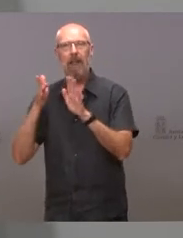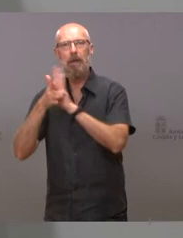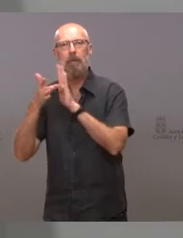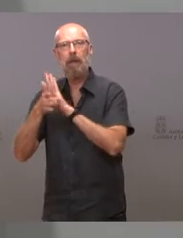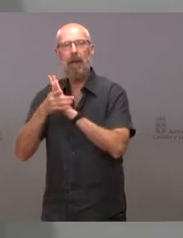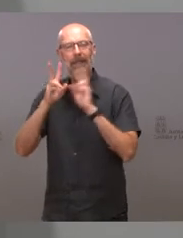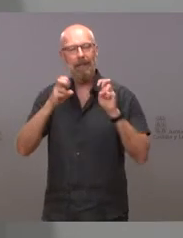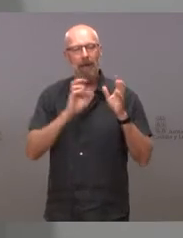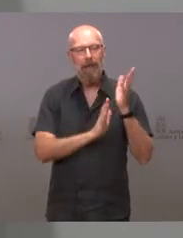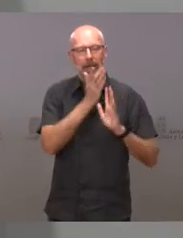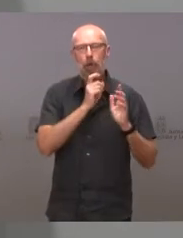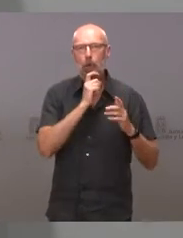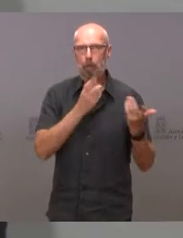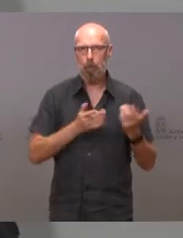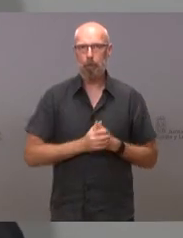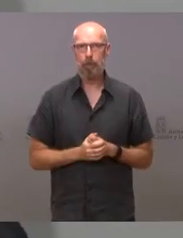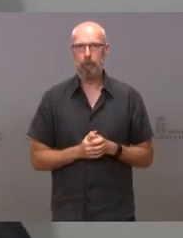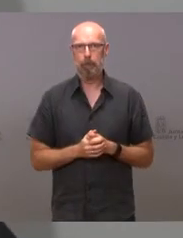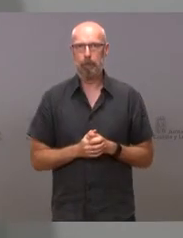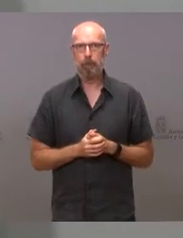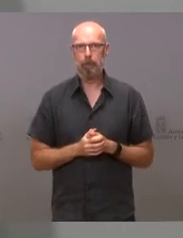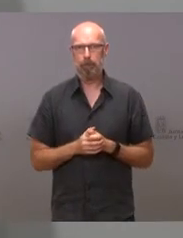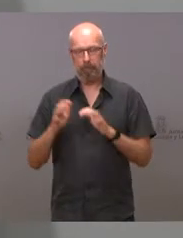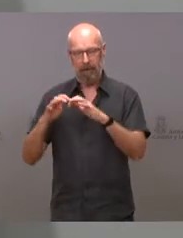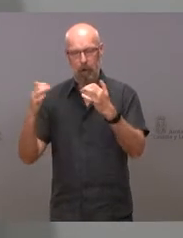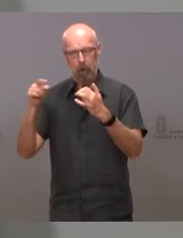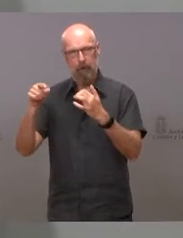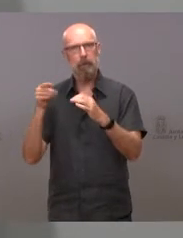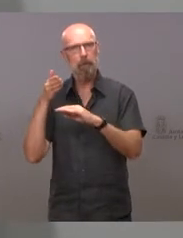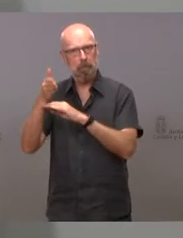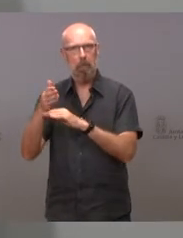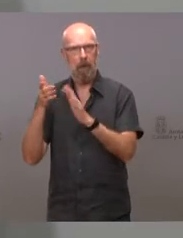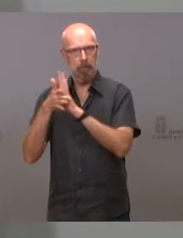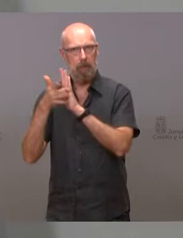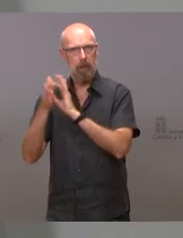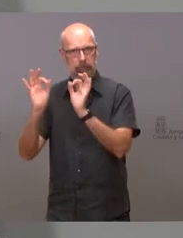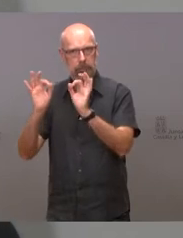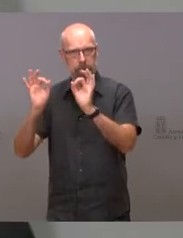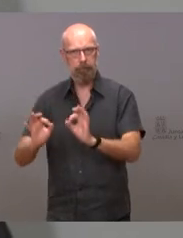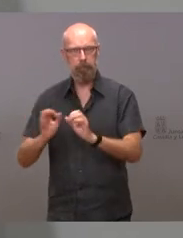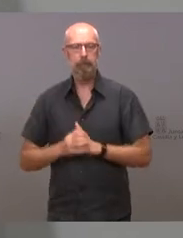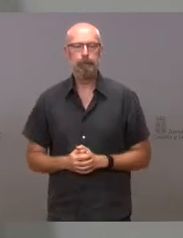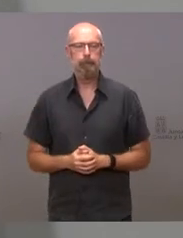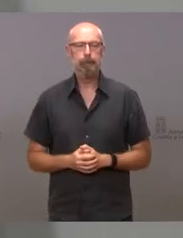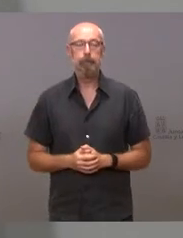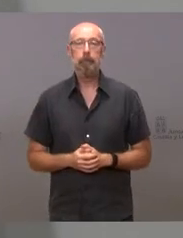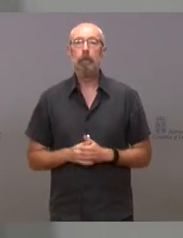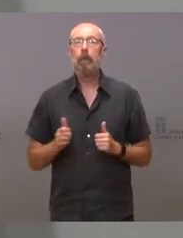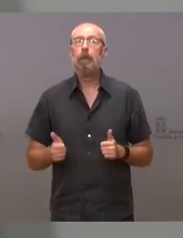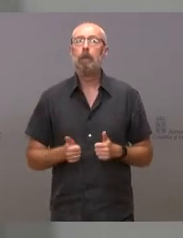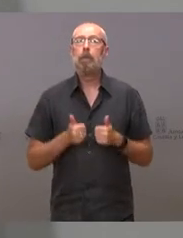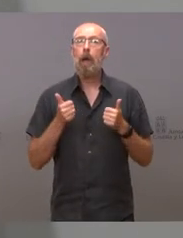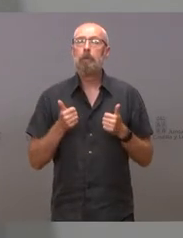incendio en las Cortes Generales. Sin más, creo que no